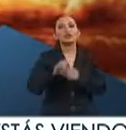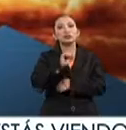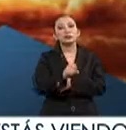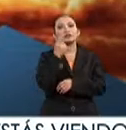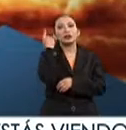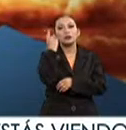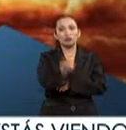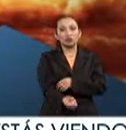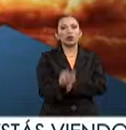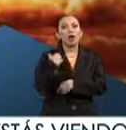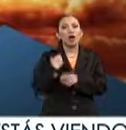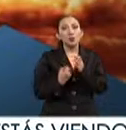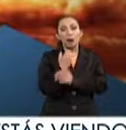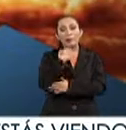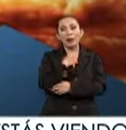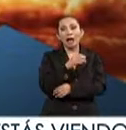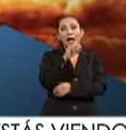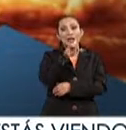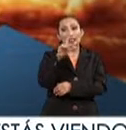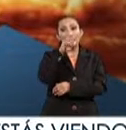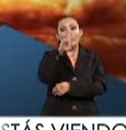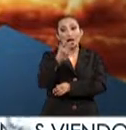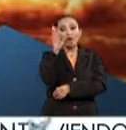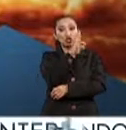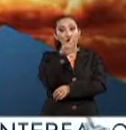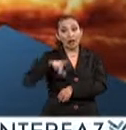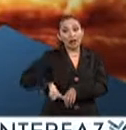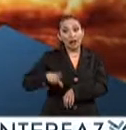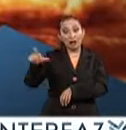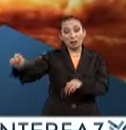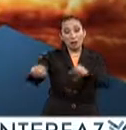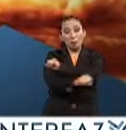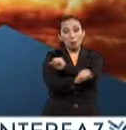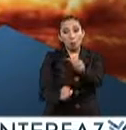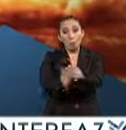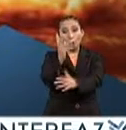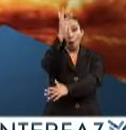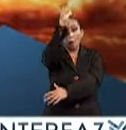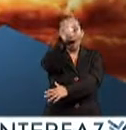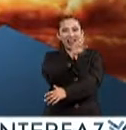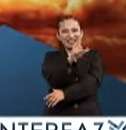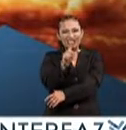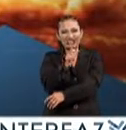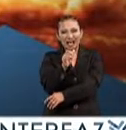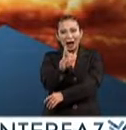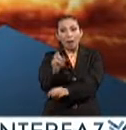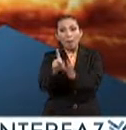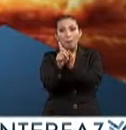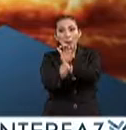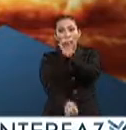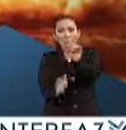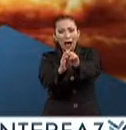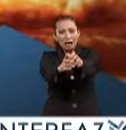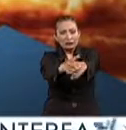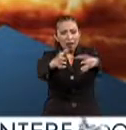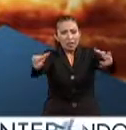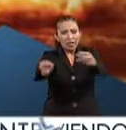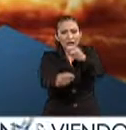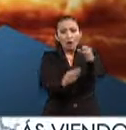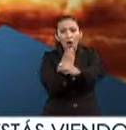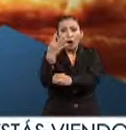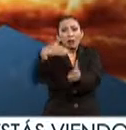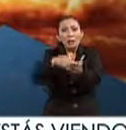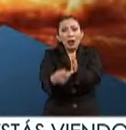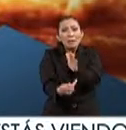En 1961, en Nueva Sembla, Rusia, el gobierno hace explotar la bomba del SART, la bomba atómica más grande del mundo,